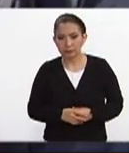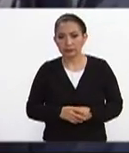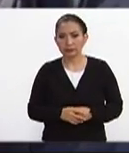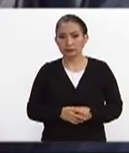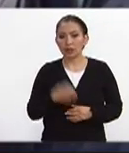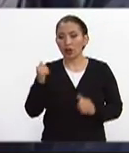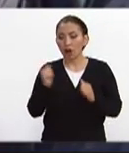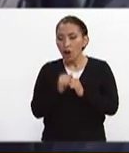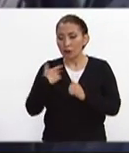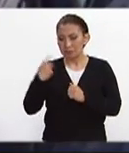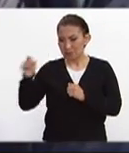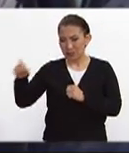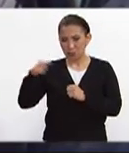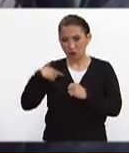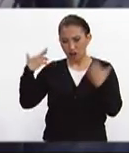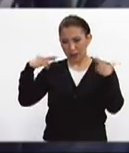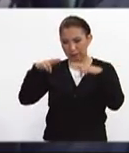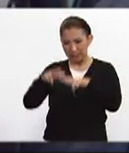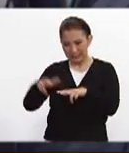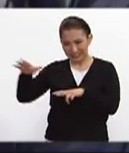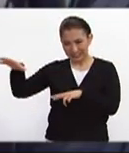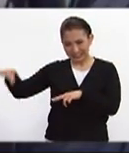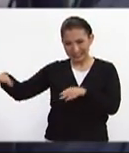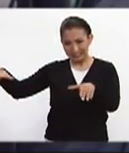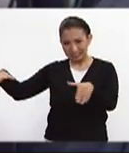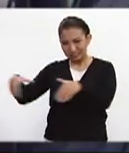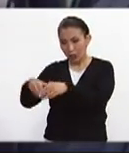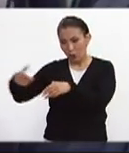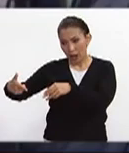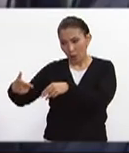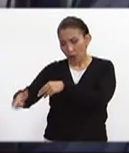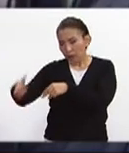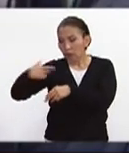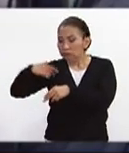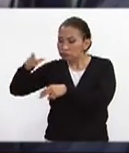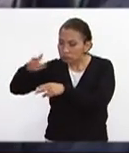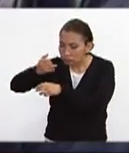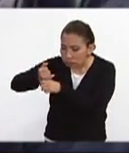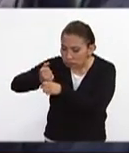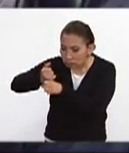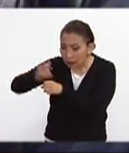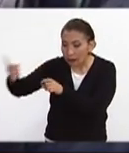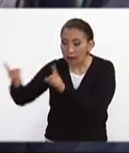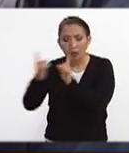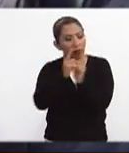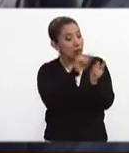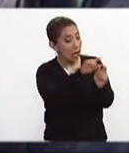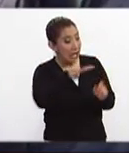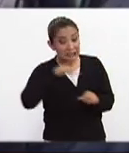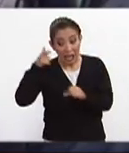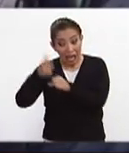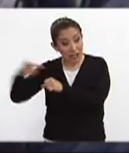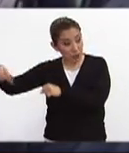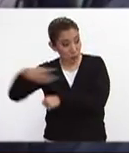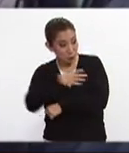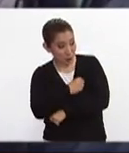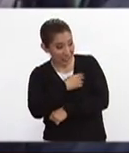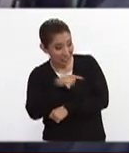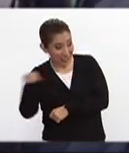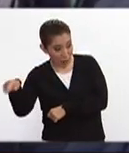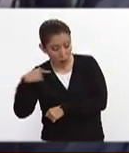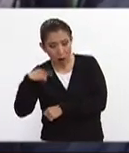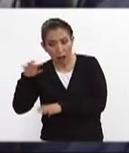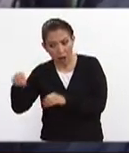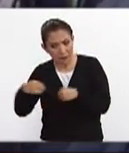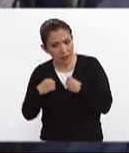a través de los rescatistas de la representación de Guanajuato se acercaron y me dijeron ya identificamos a tu hijo se encuentra